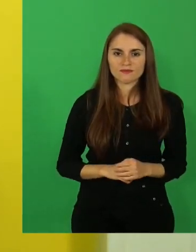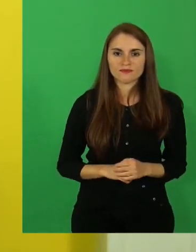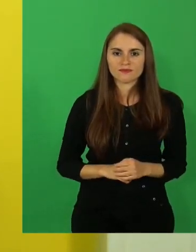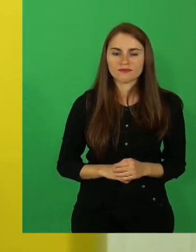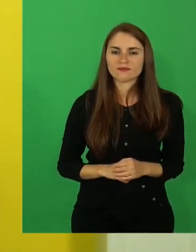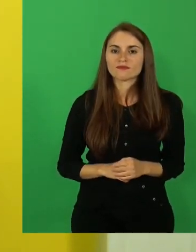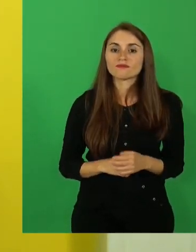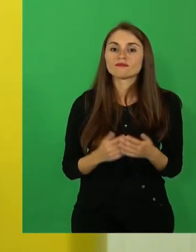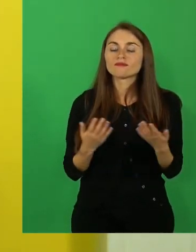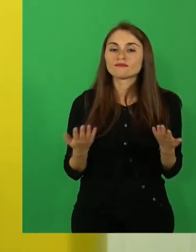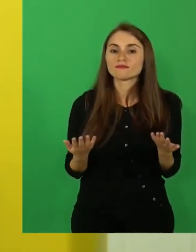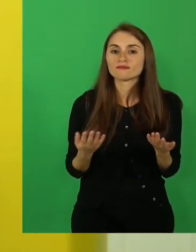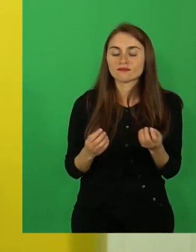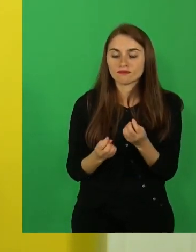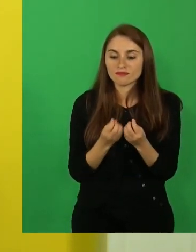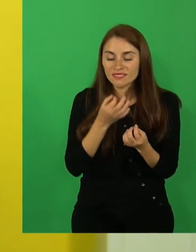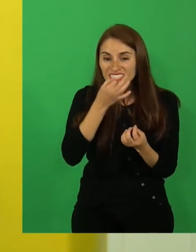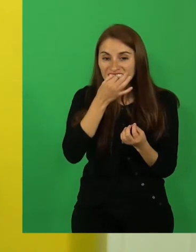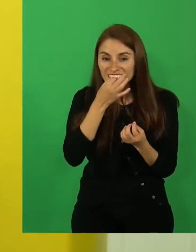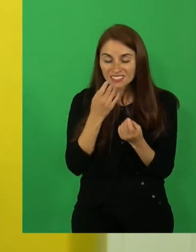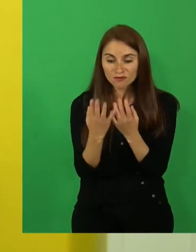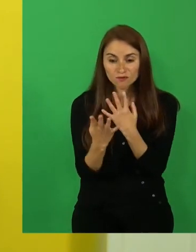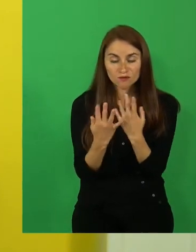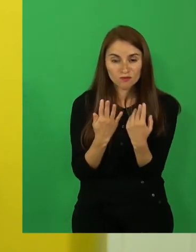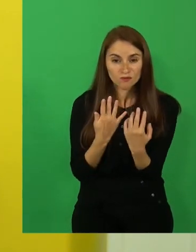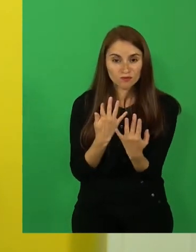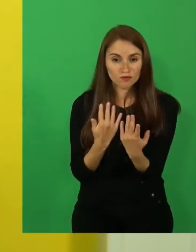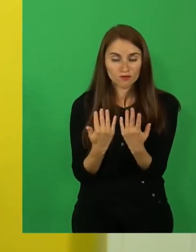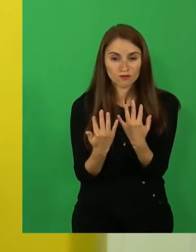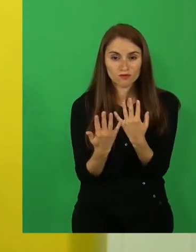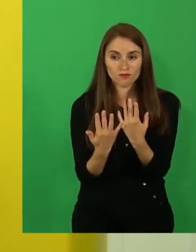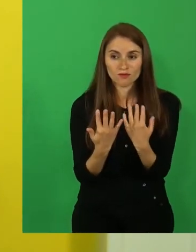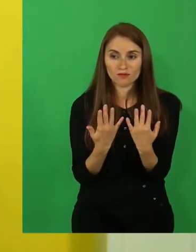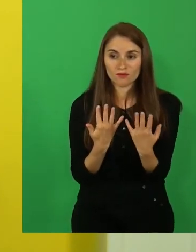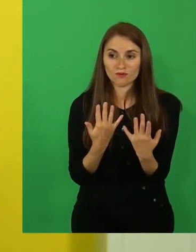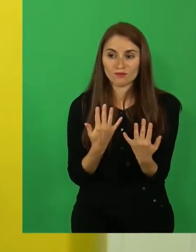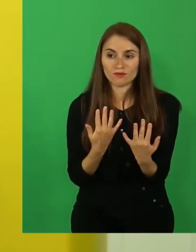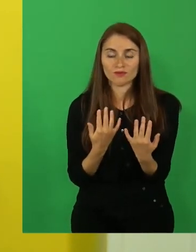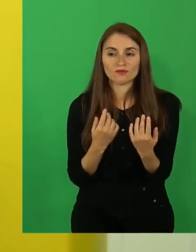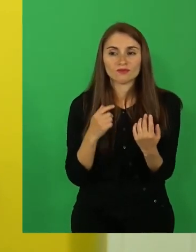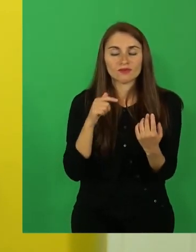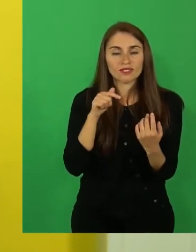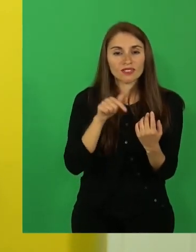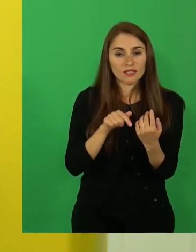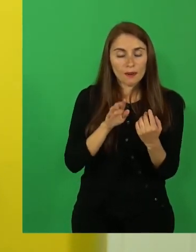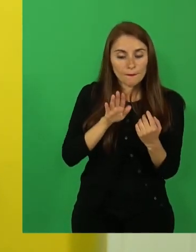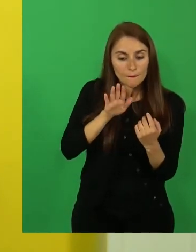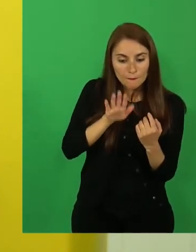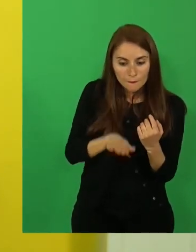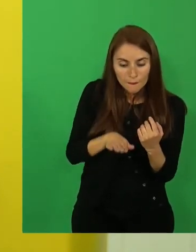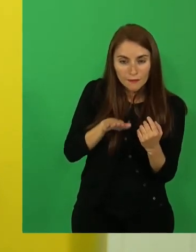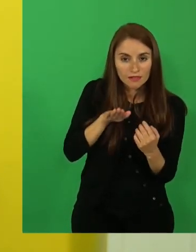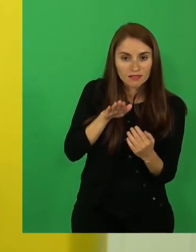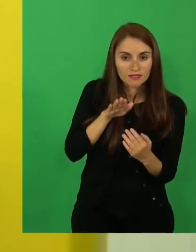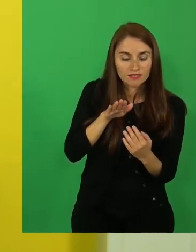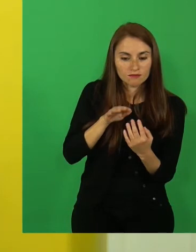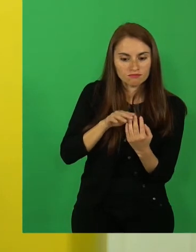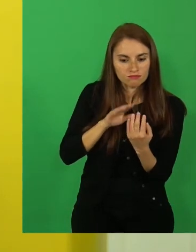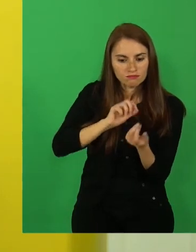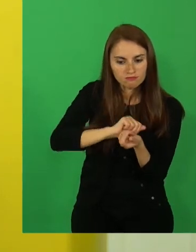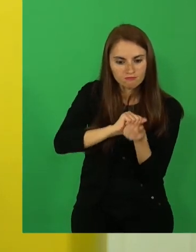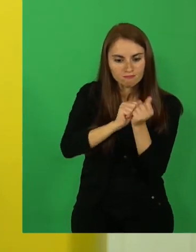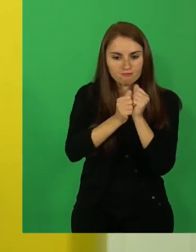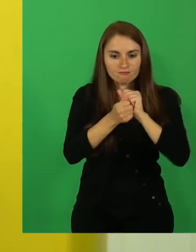La hierba que su pie había tocado, se